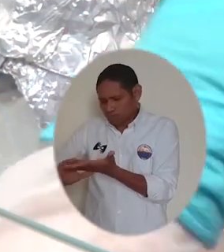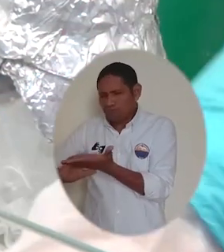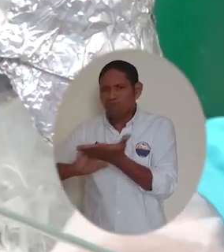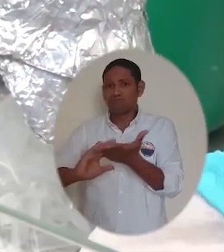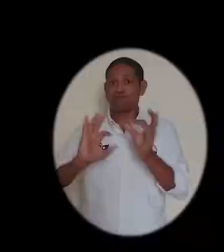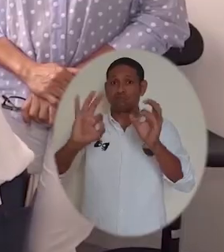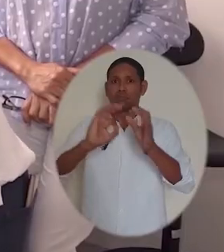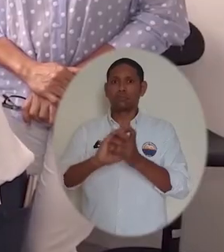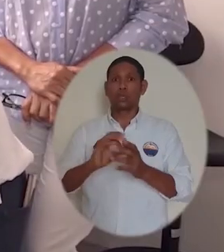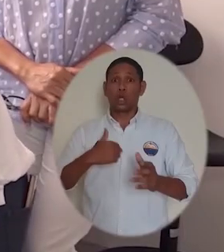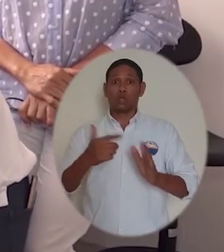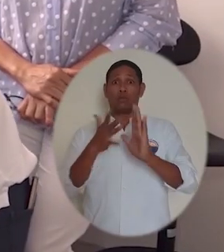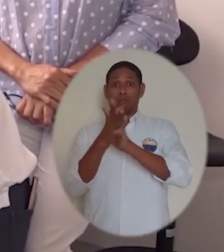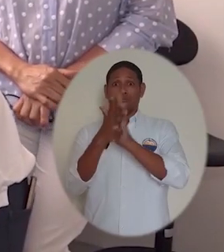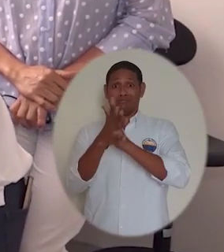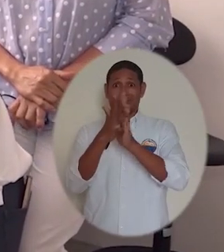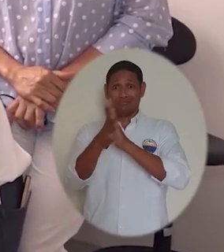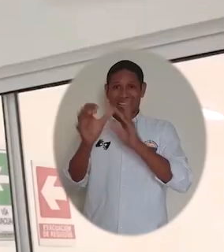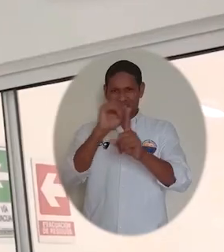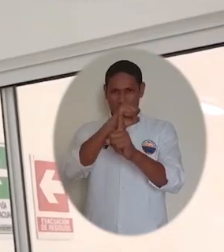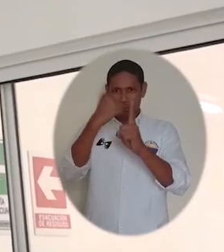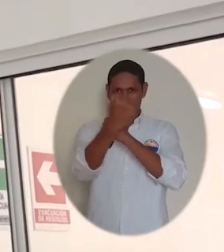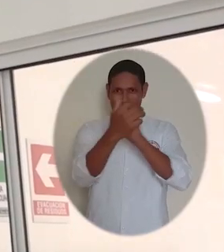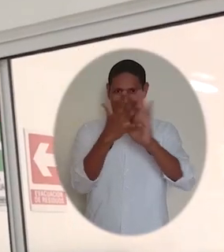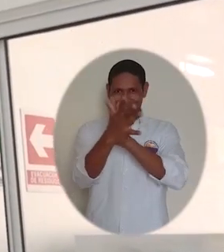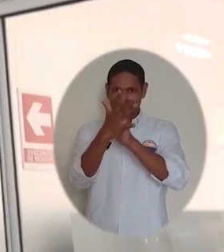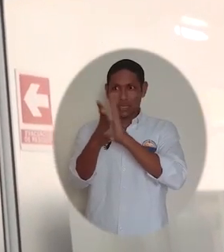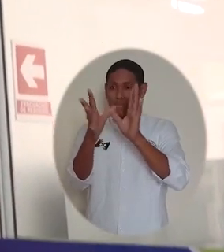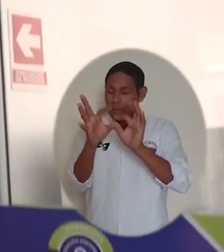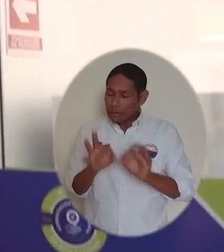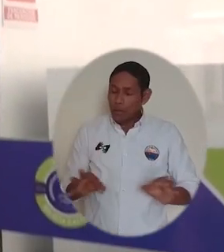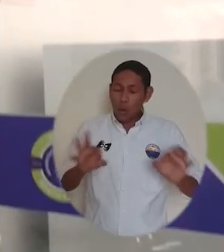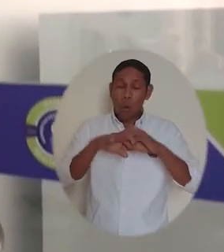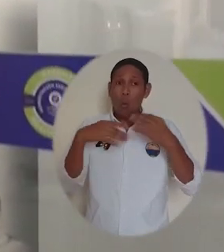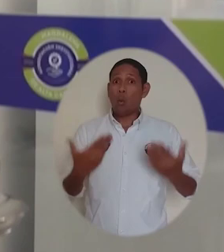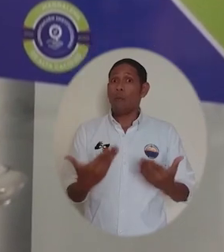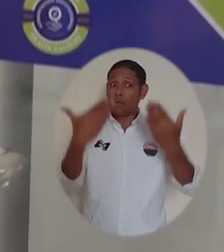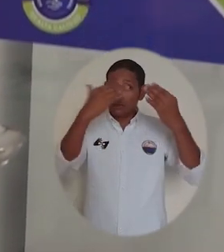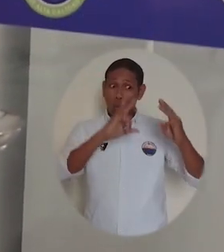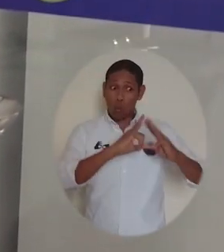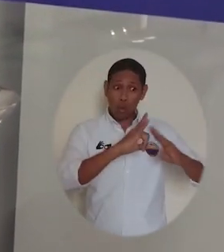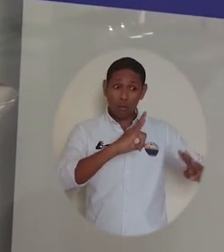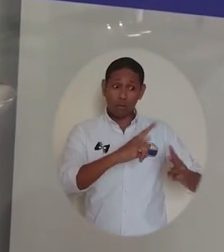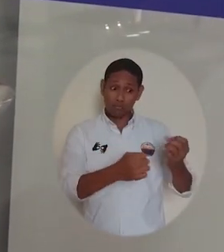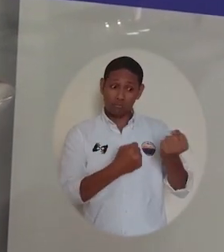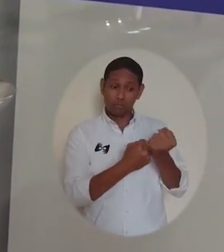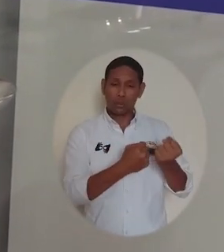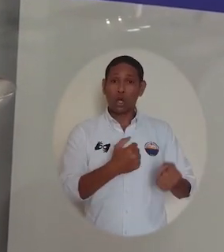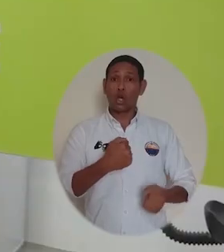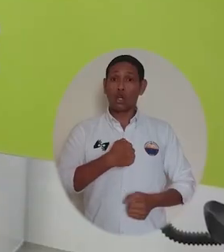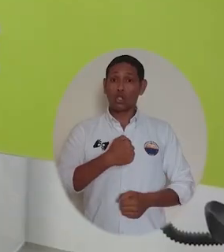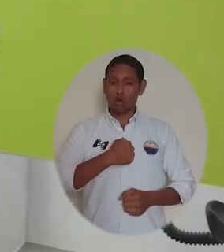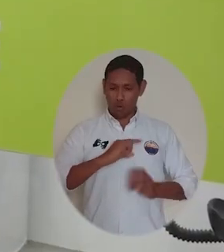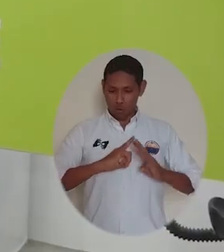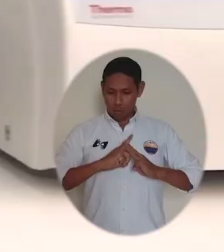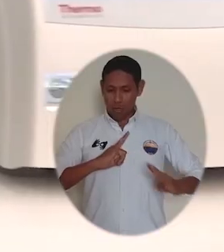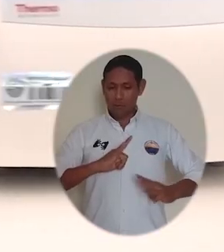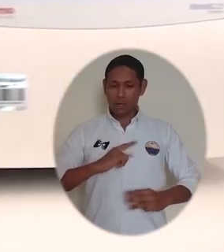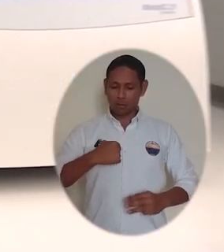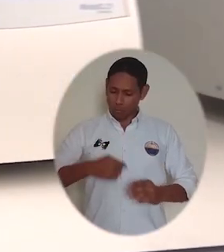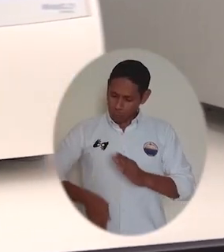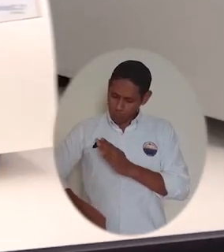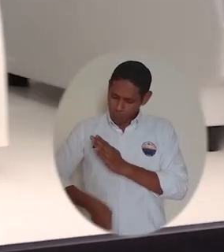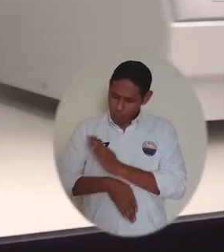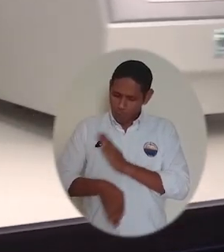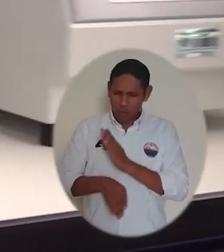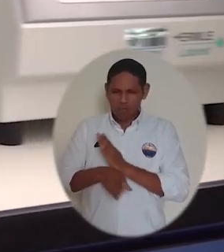social. Entonces, mi mensaje a la sociedad es que sigan creyendo en la Universidad del Magdalena. Por eso, yo